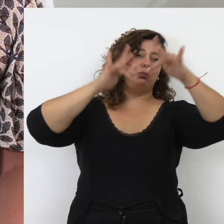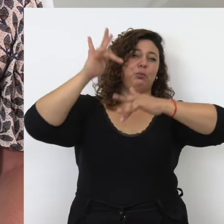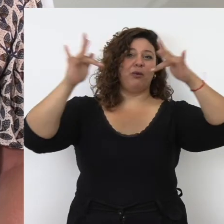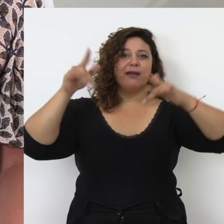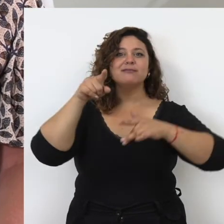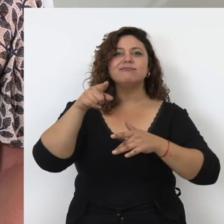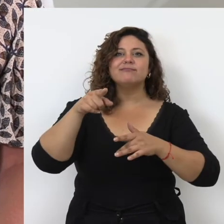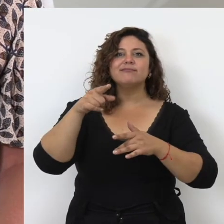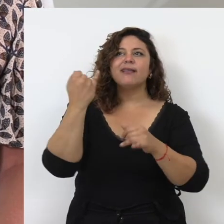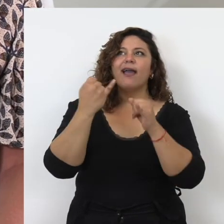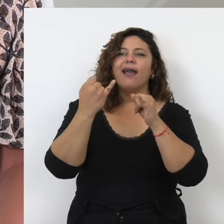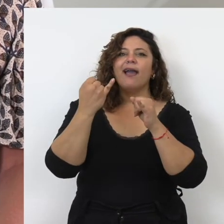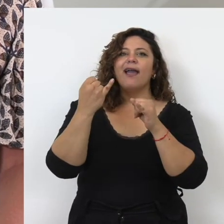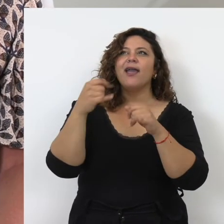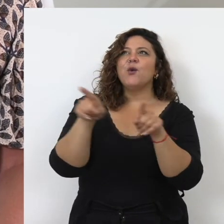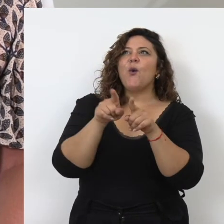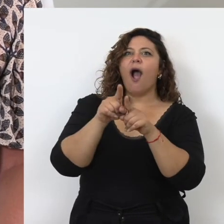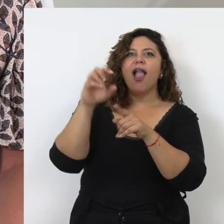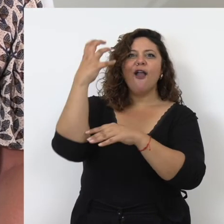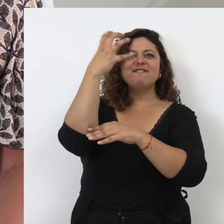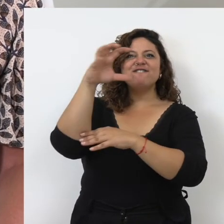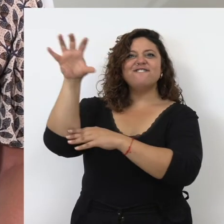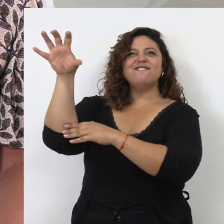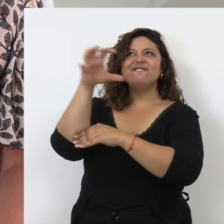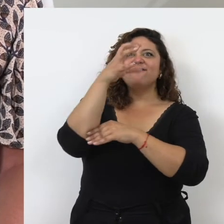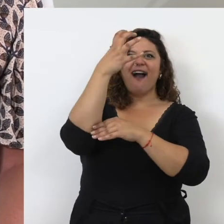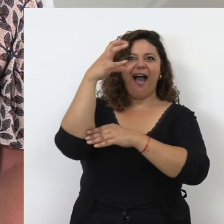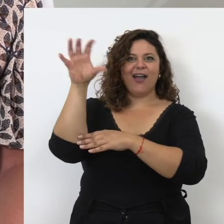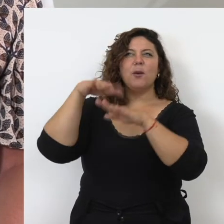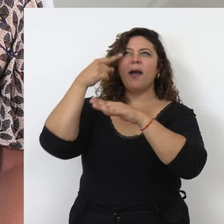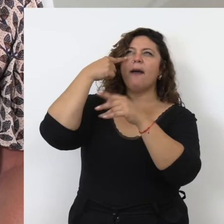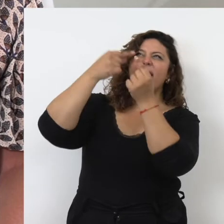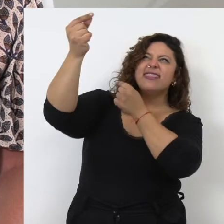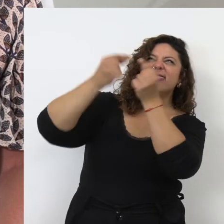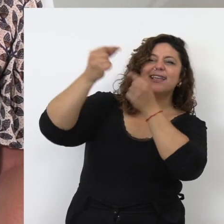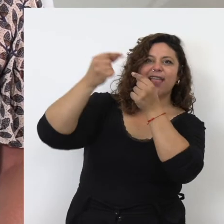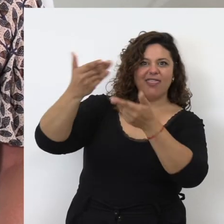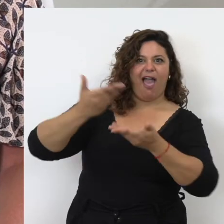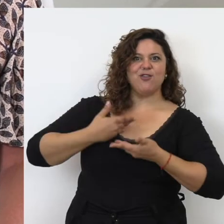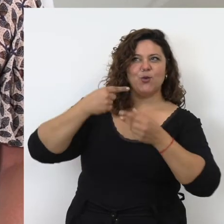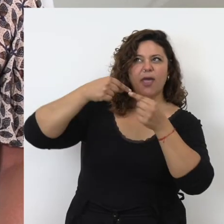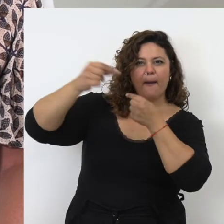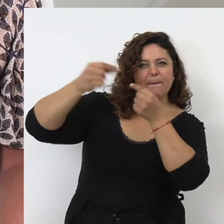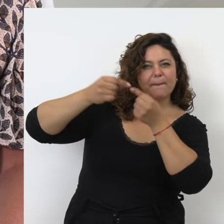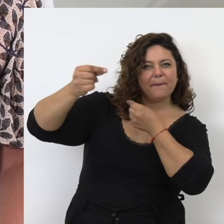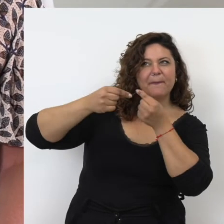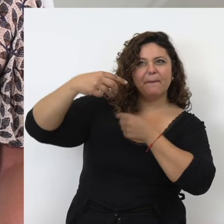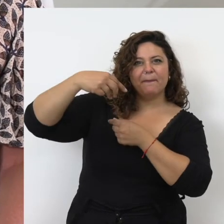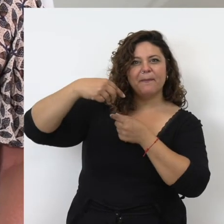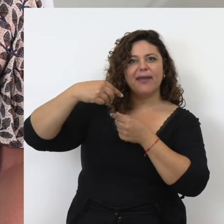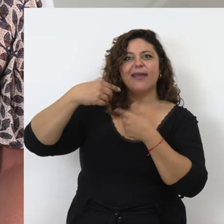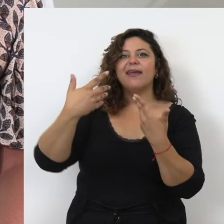galaxia esto nos permite usarlas como faros cósmicos para estimar distancias cosmológicas con estas distancias